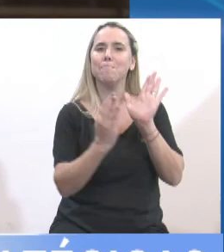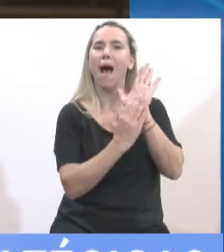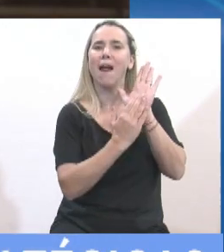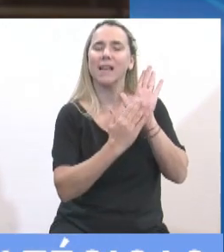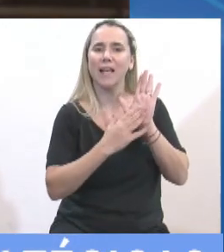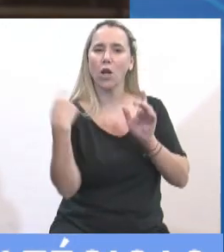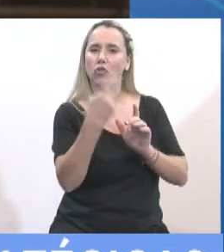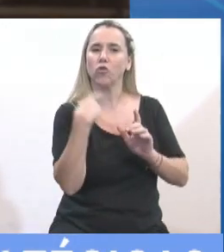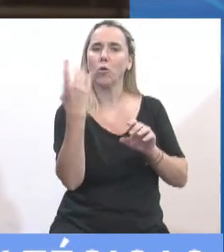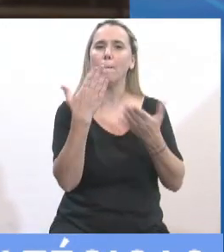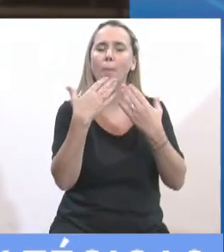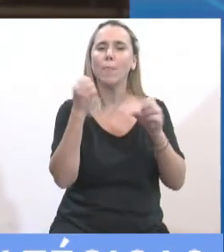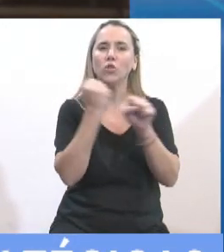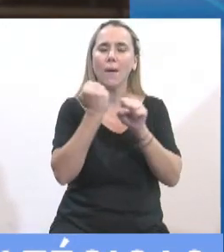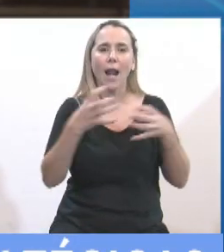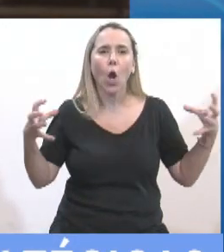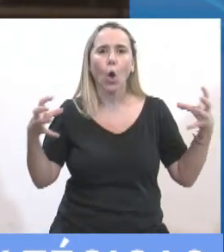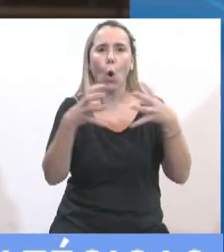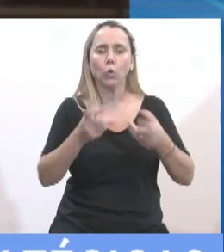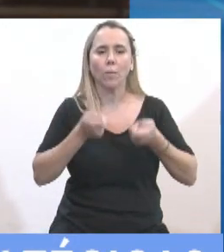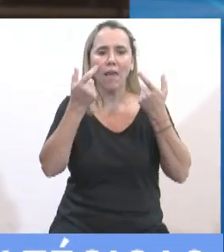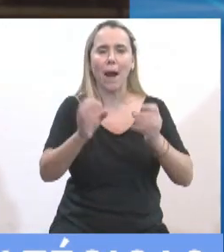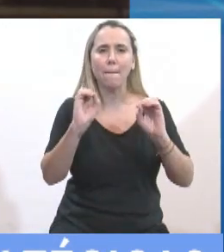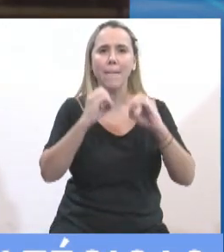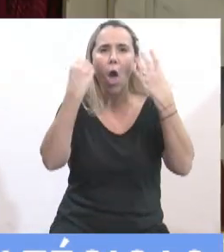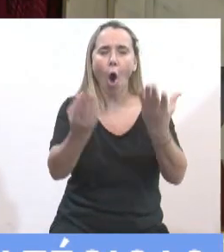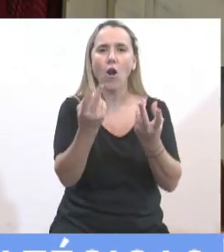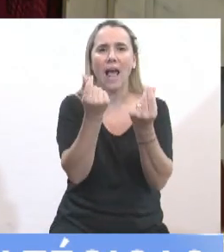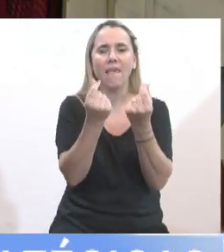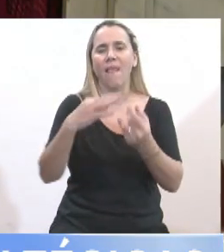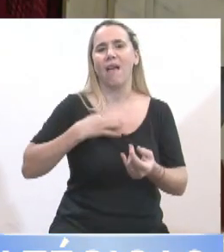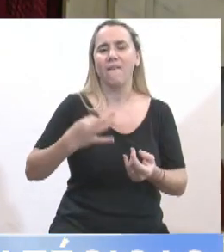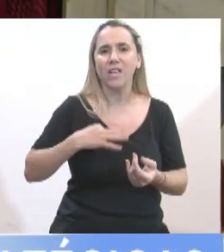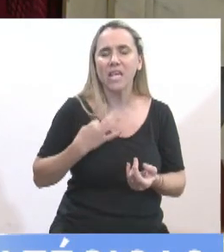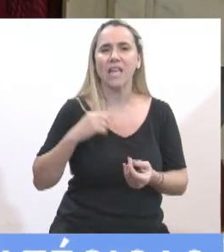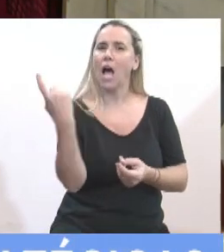para mejorar la vida y la calidad a todos los argentinos. Muchas gracias. Gracias, señor senador.